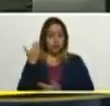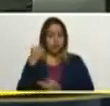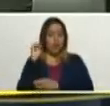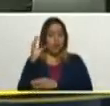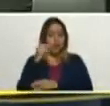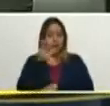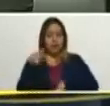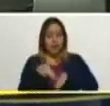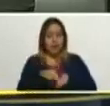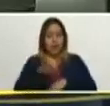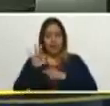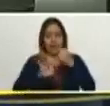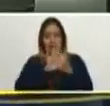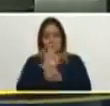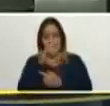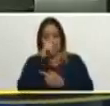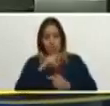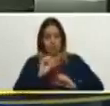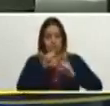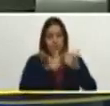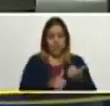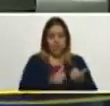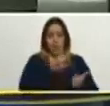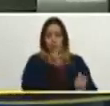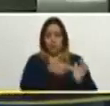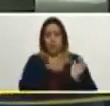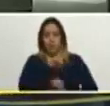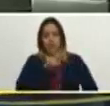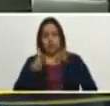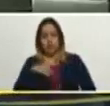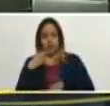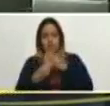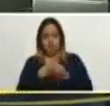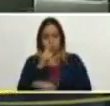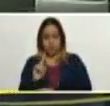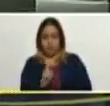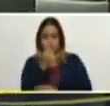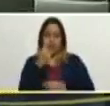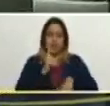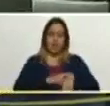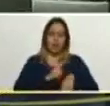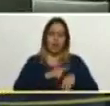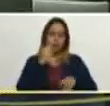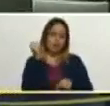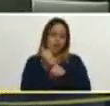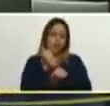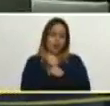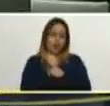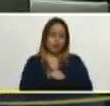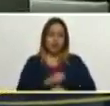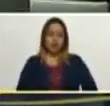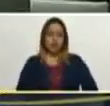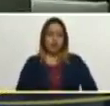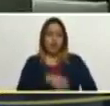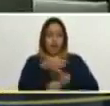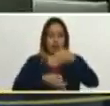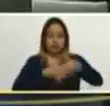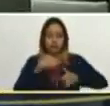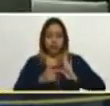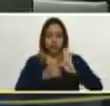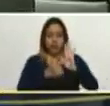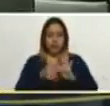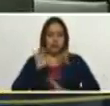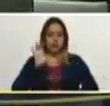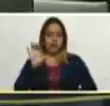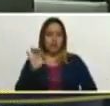en estos tres años, desde el año 21, cuando se instaló el primer periodo de sesiones, explica y muestra al país